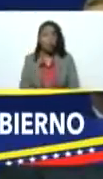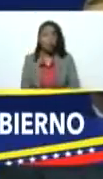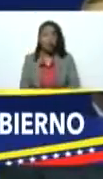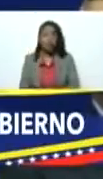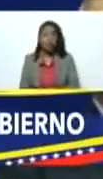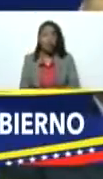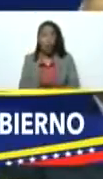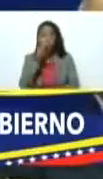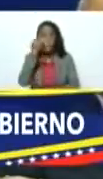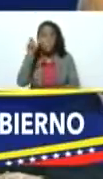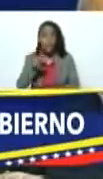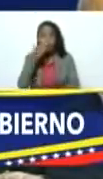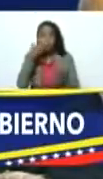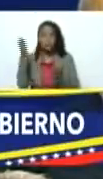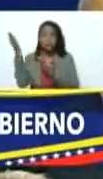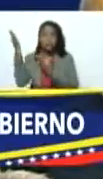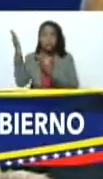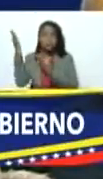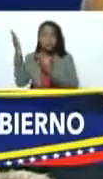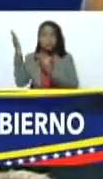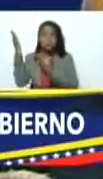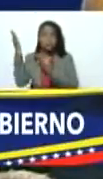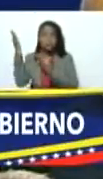Farid Freija, Salam Alekum.